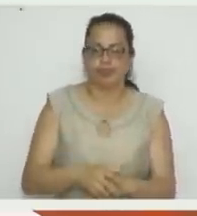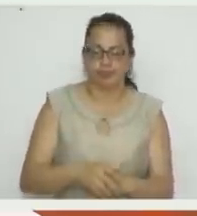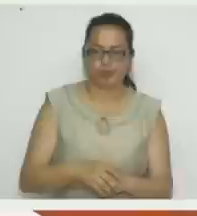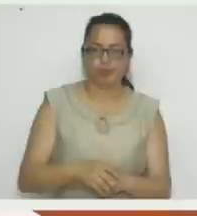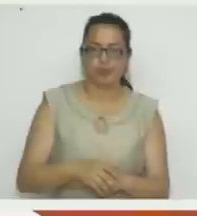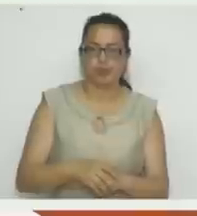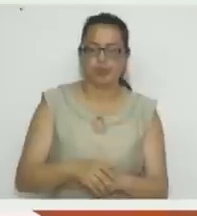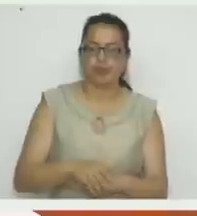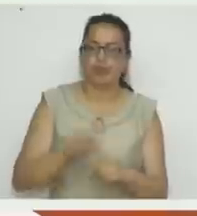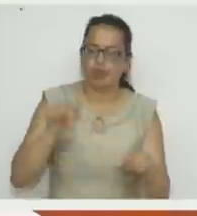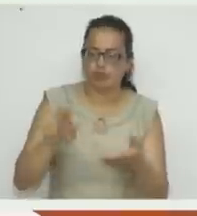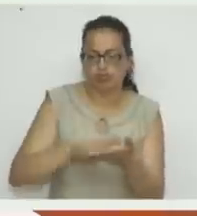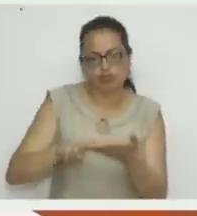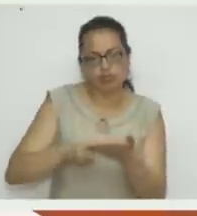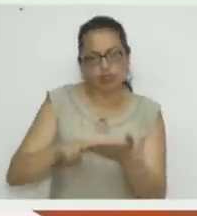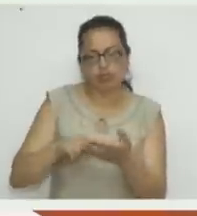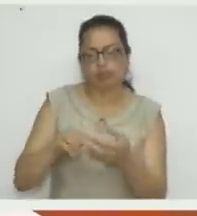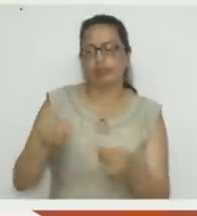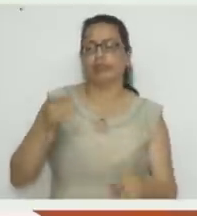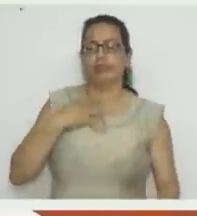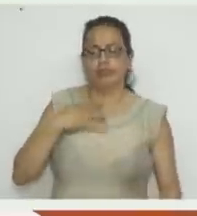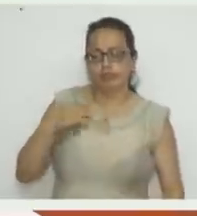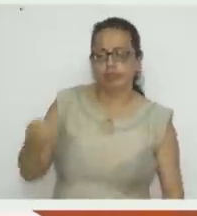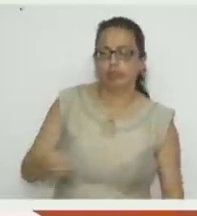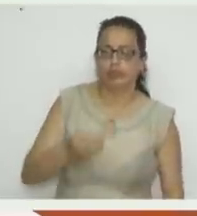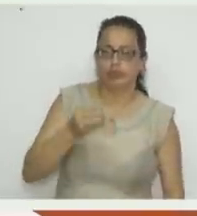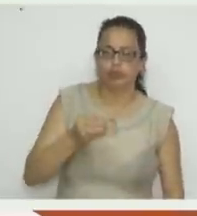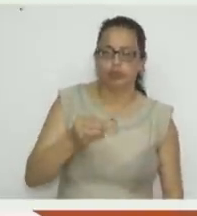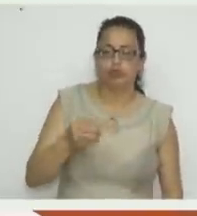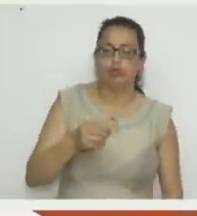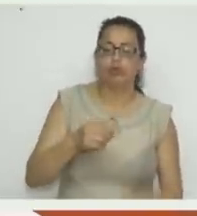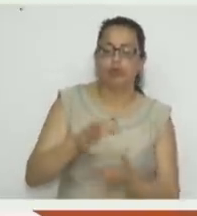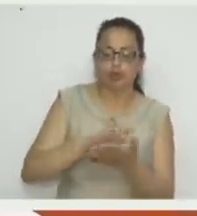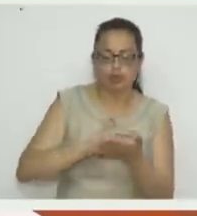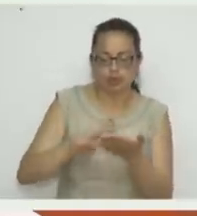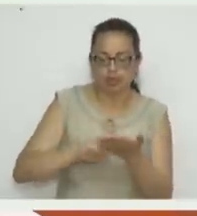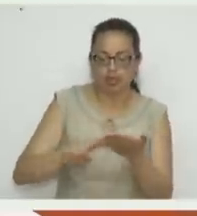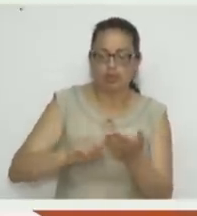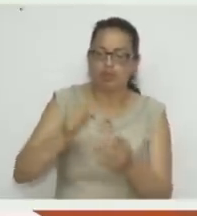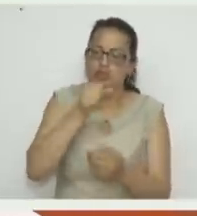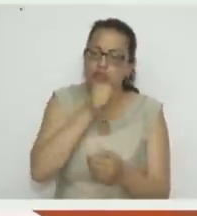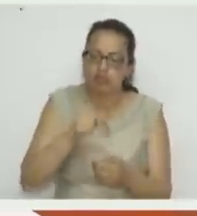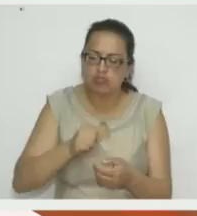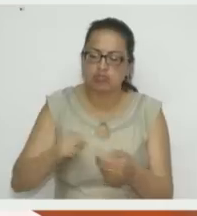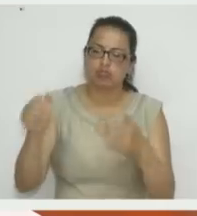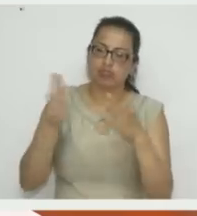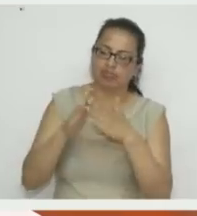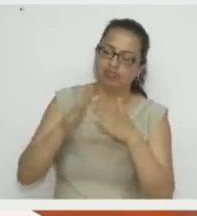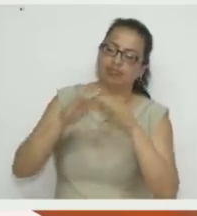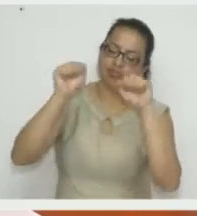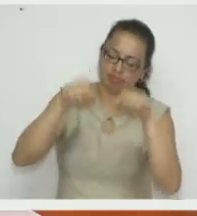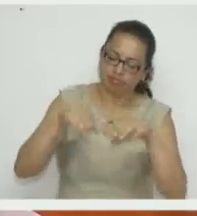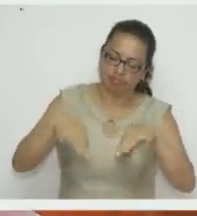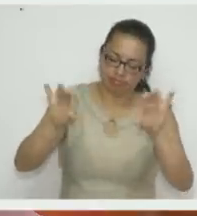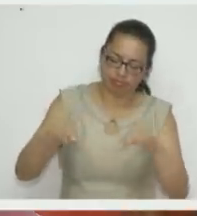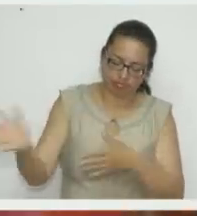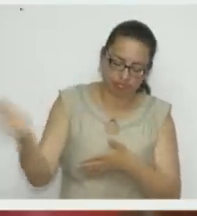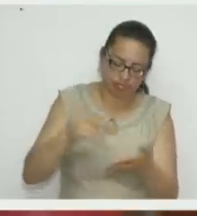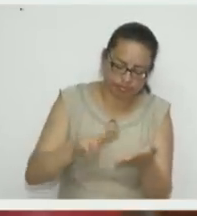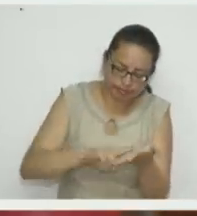Esos trapitos son una bendición. Todas camisetas viejitas que tenemos por ahí las podemos utilizar para esto. Sí, señora.